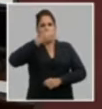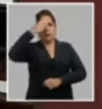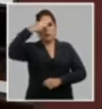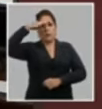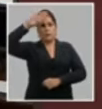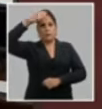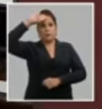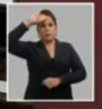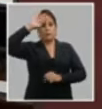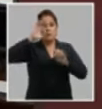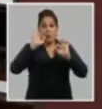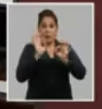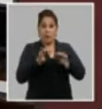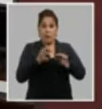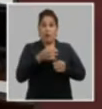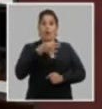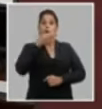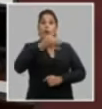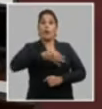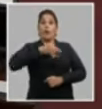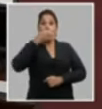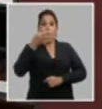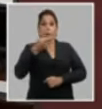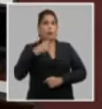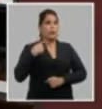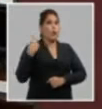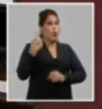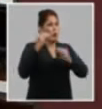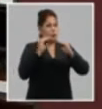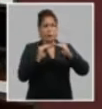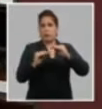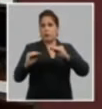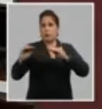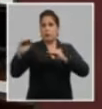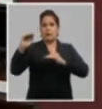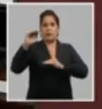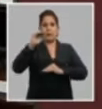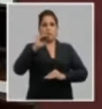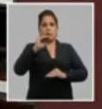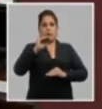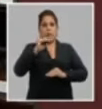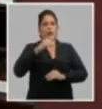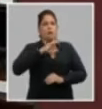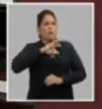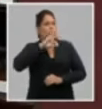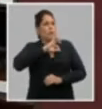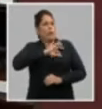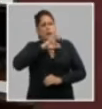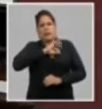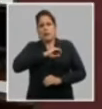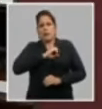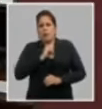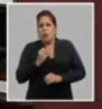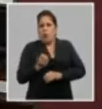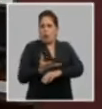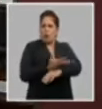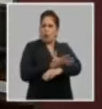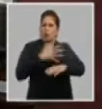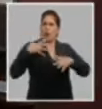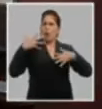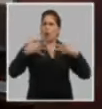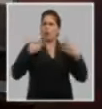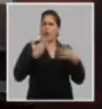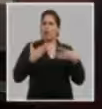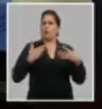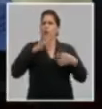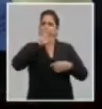y por eso digo por encima de todo que me siento orgulloso de ser